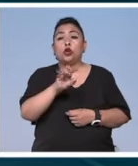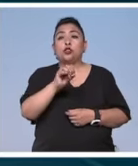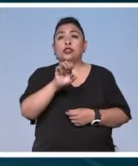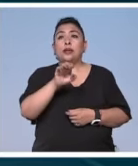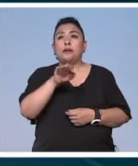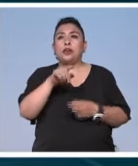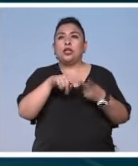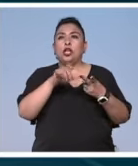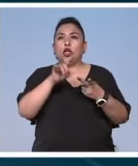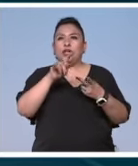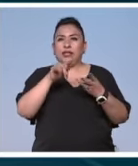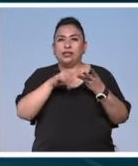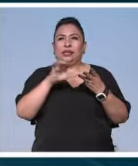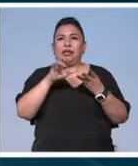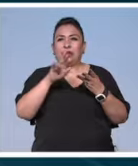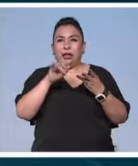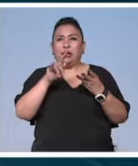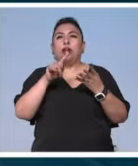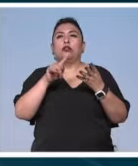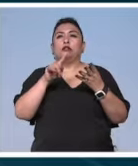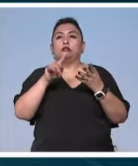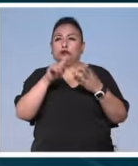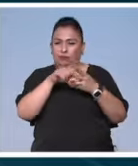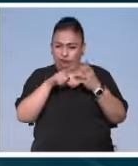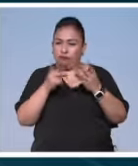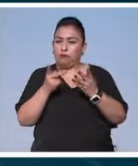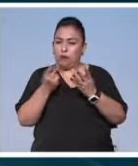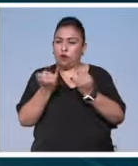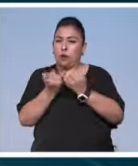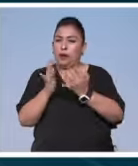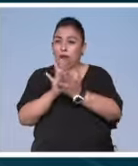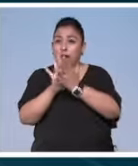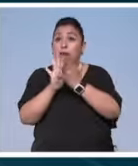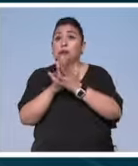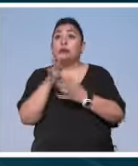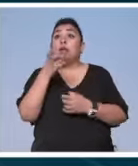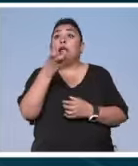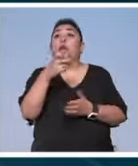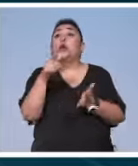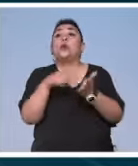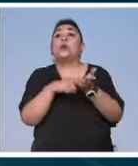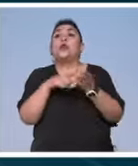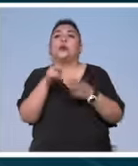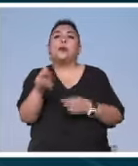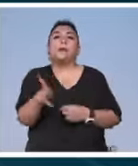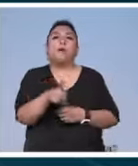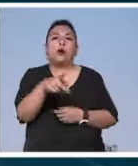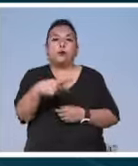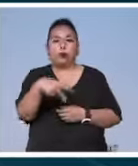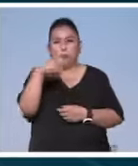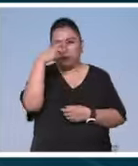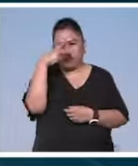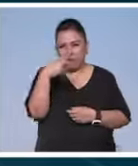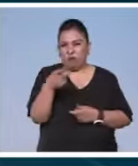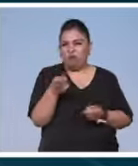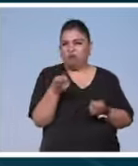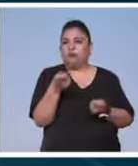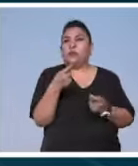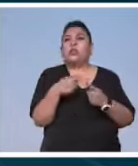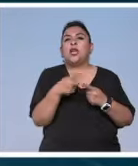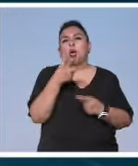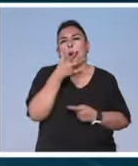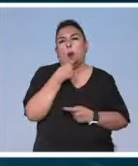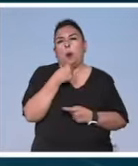Pacheco y Carlos Castañón también colaboraron así la acción se sitúa en un pueblo mexicano dominado por un